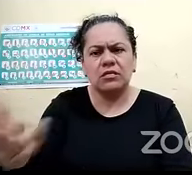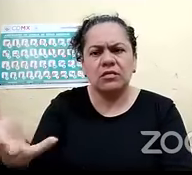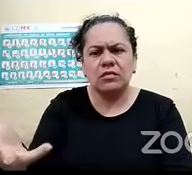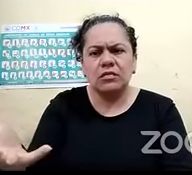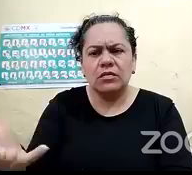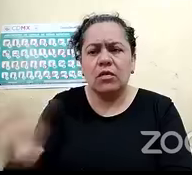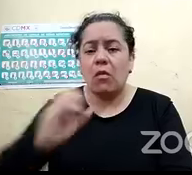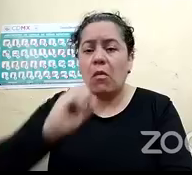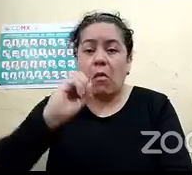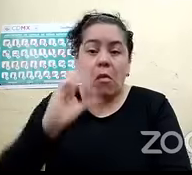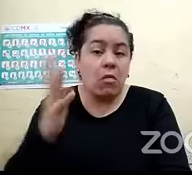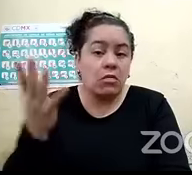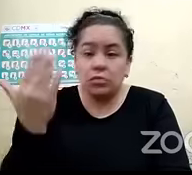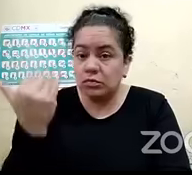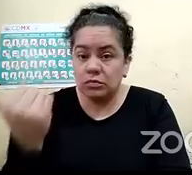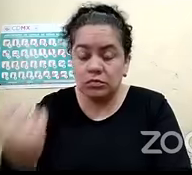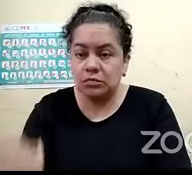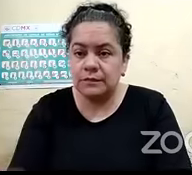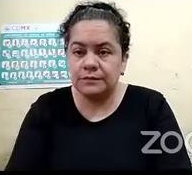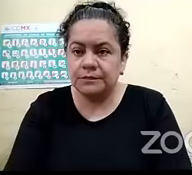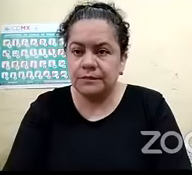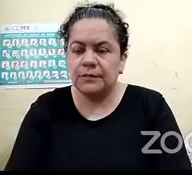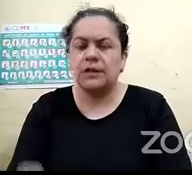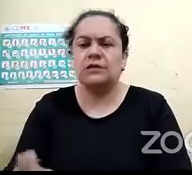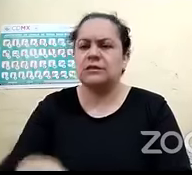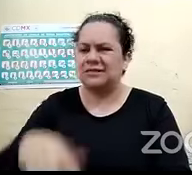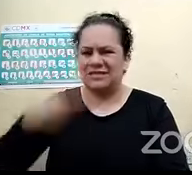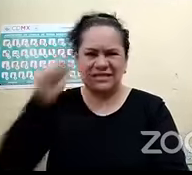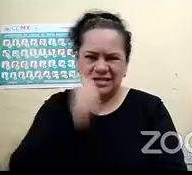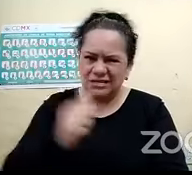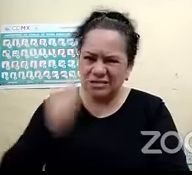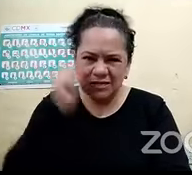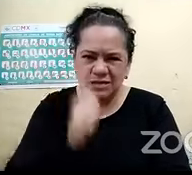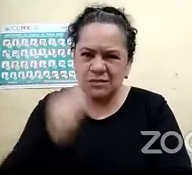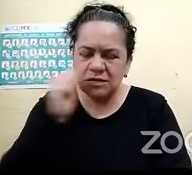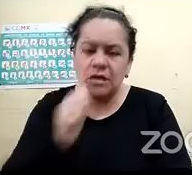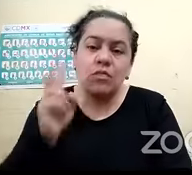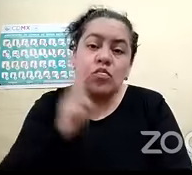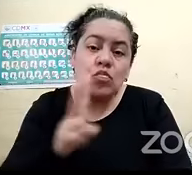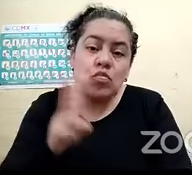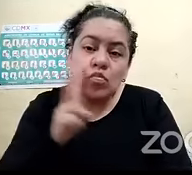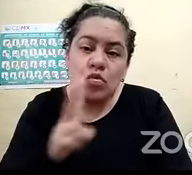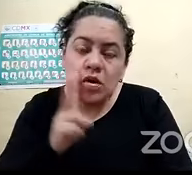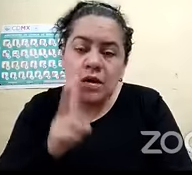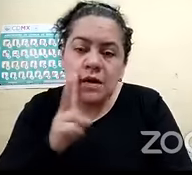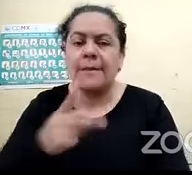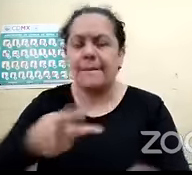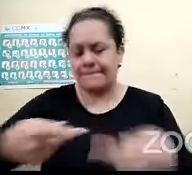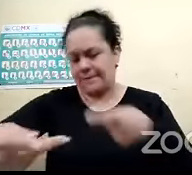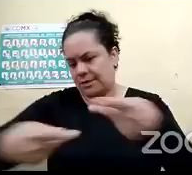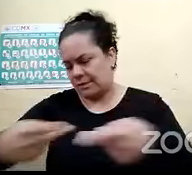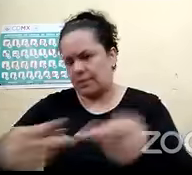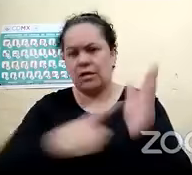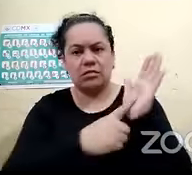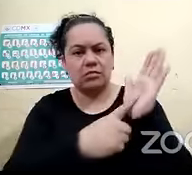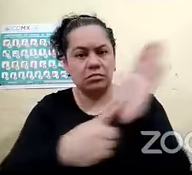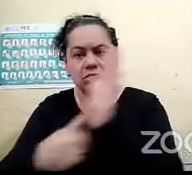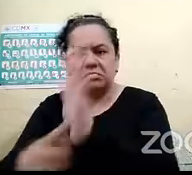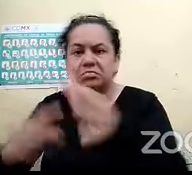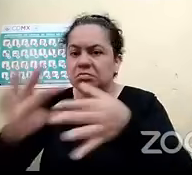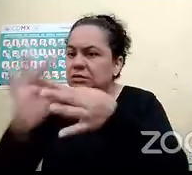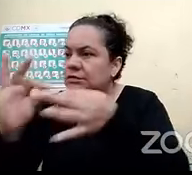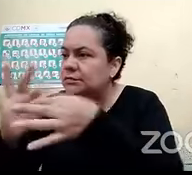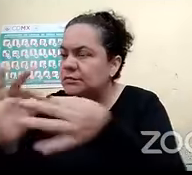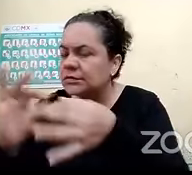simulacro siempre se tiene que organizar ¿no? entonces muchas veces es con aviso o sin aviso bueno en el caso los directivos